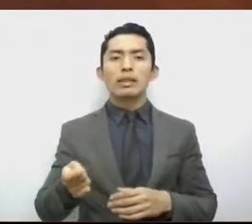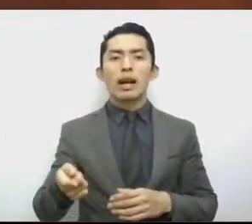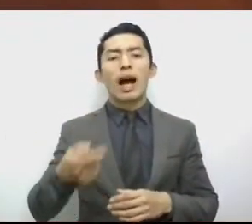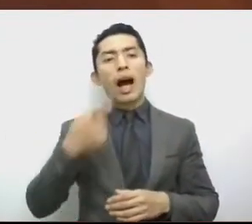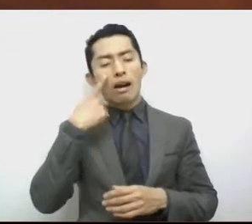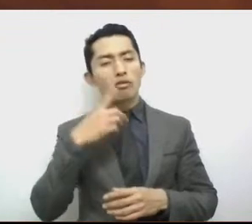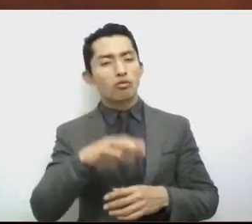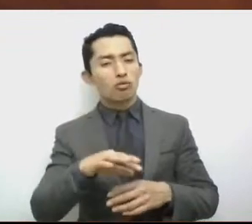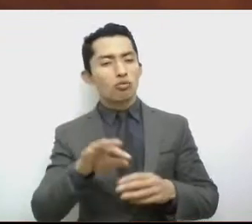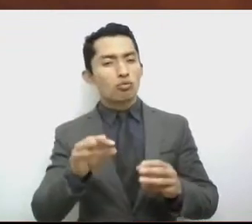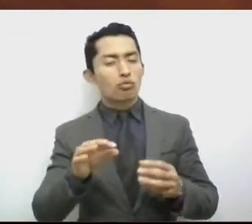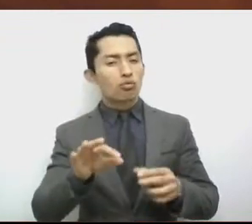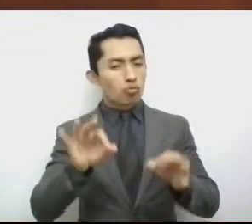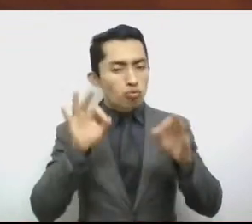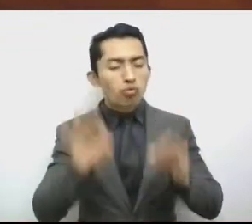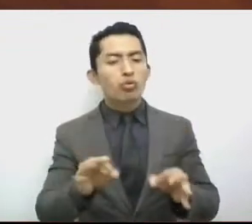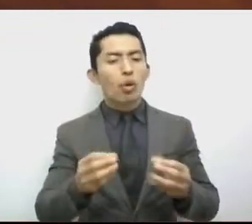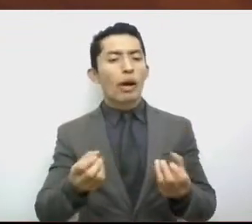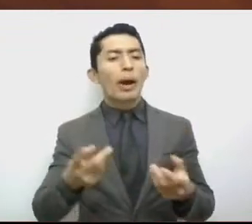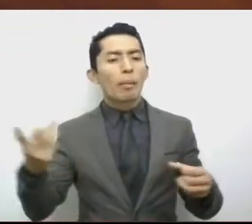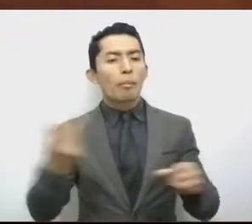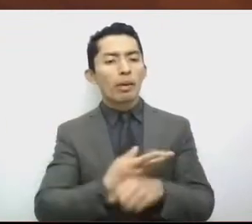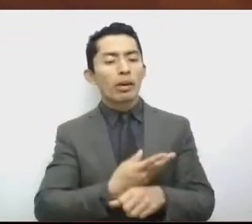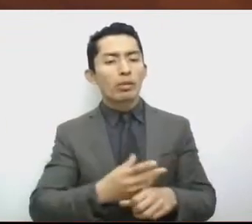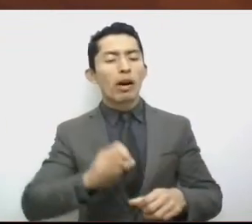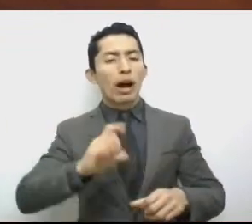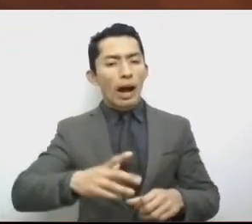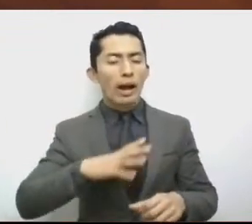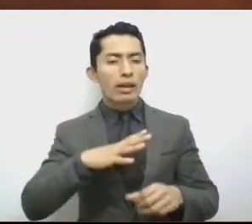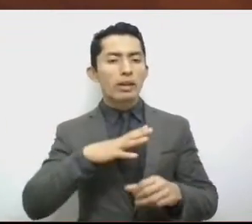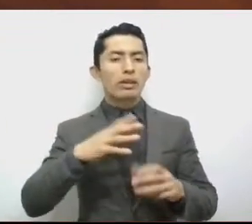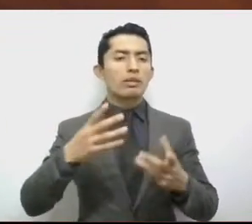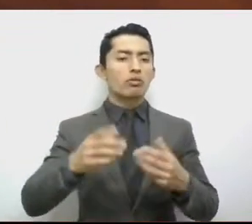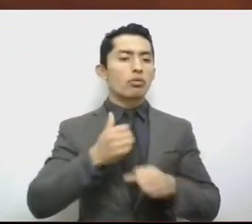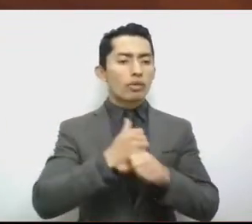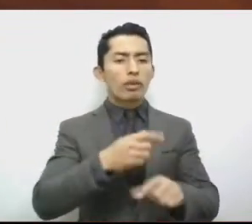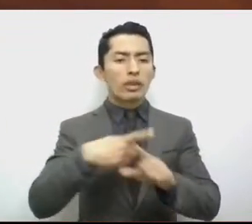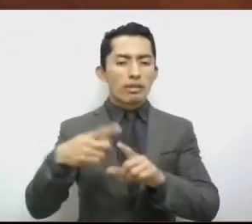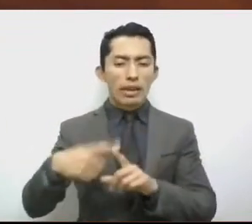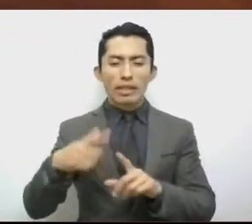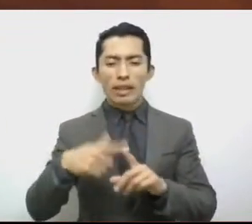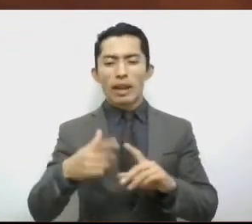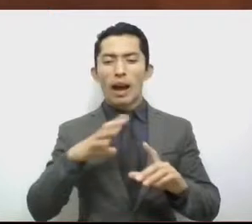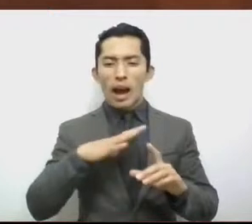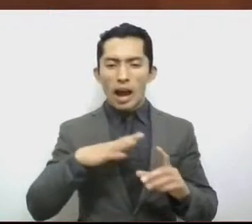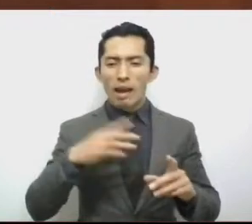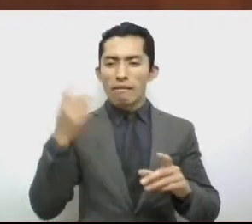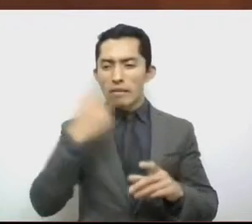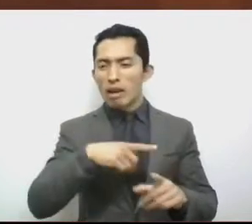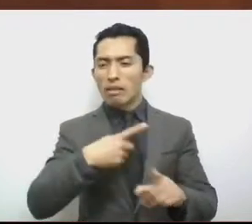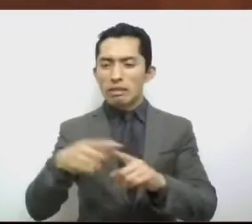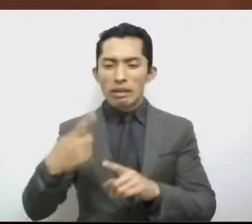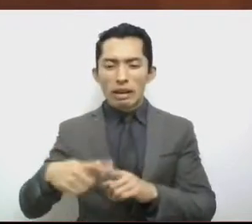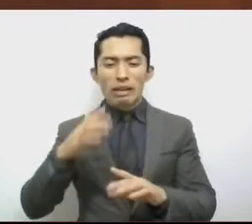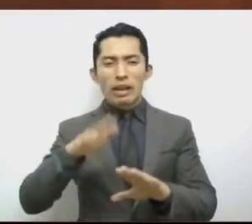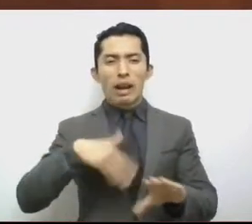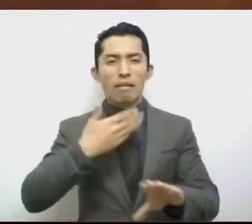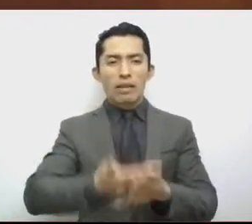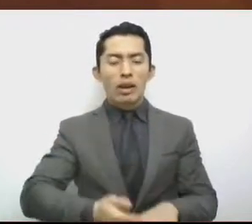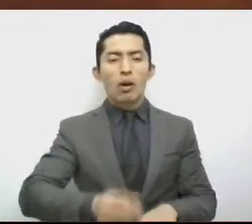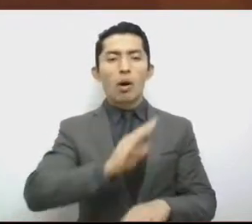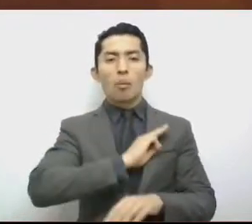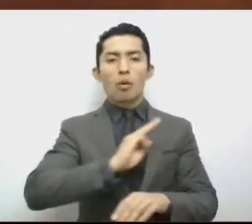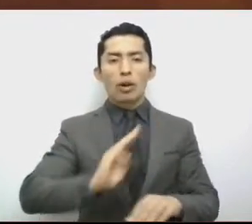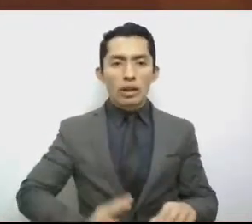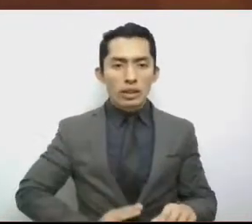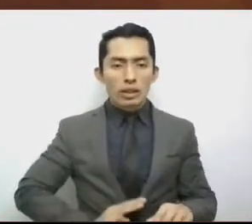de los daños de todas las zonas afectadas por municipio,